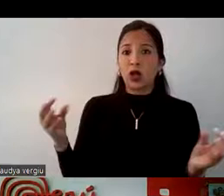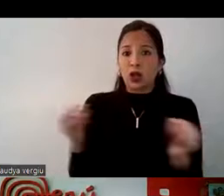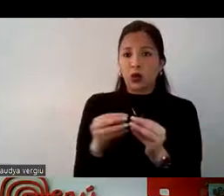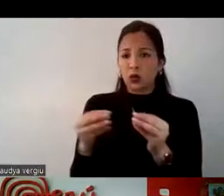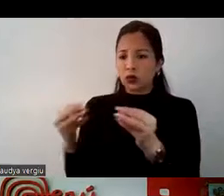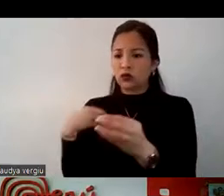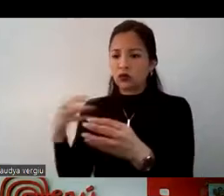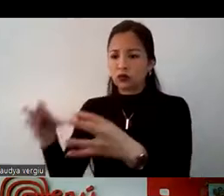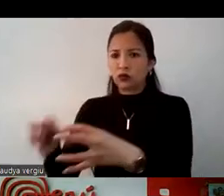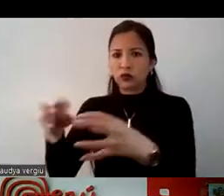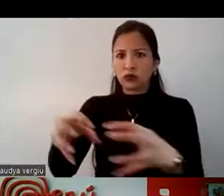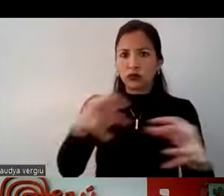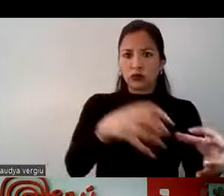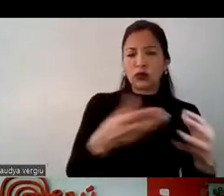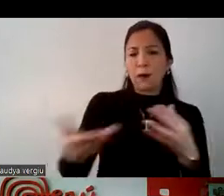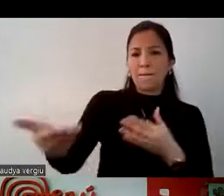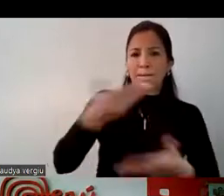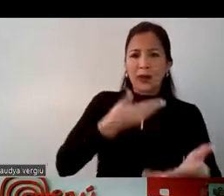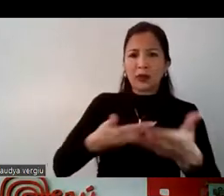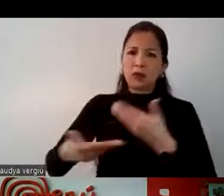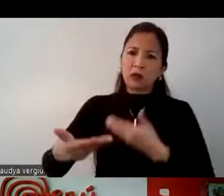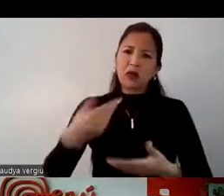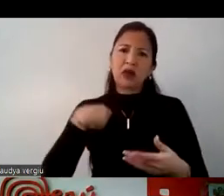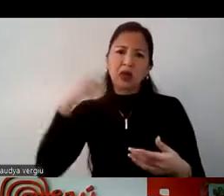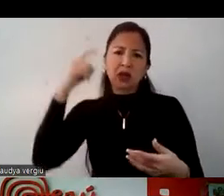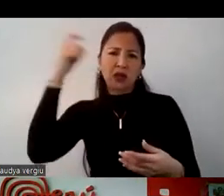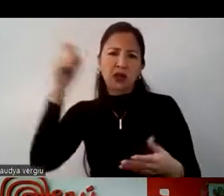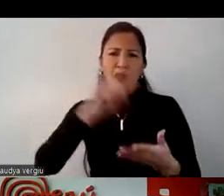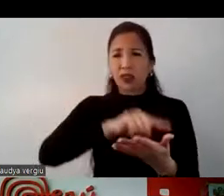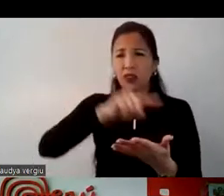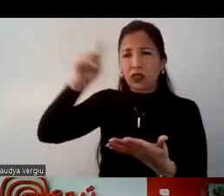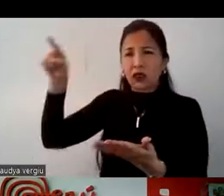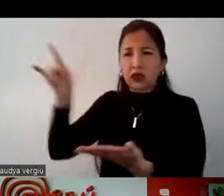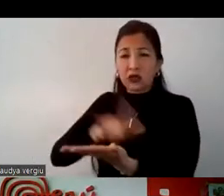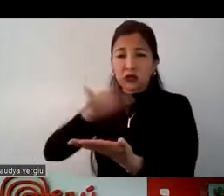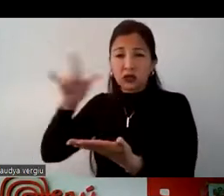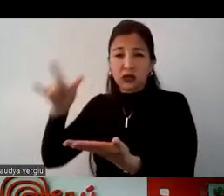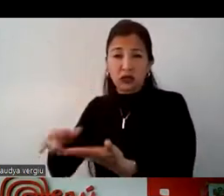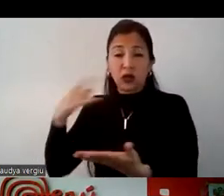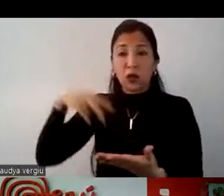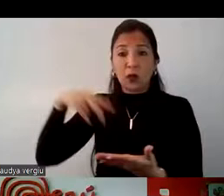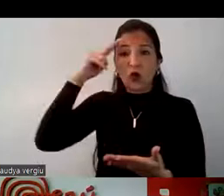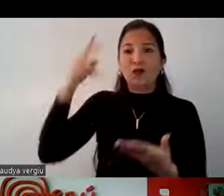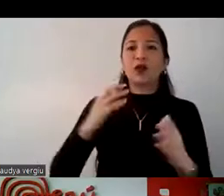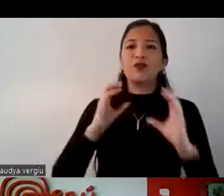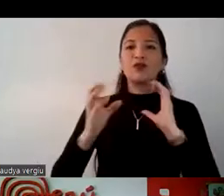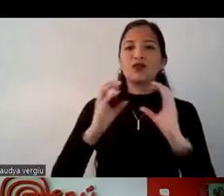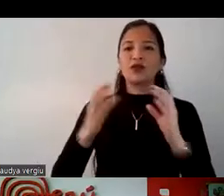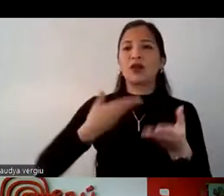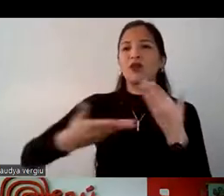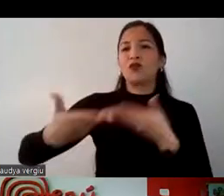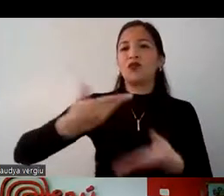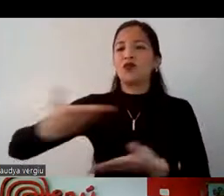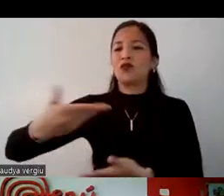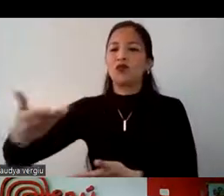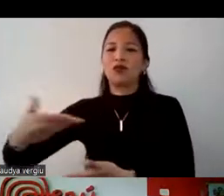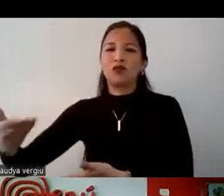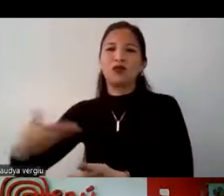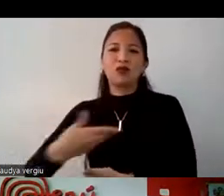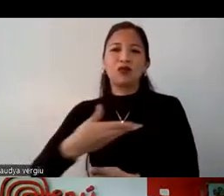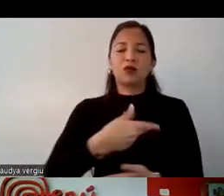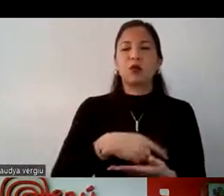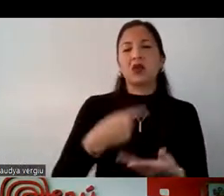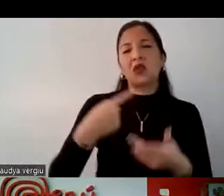les hemos pedido que nos manden sus paquetes con destino peruano y nosotros los hemos publicitado con diversos medios,